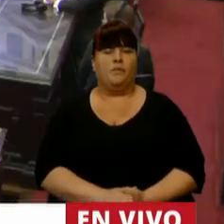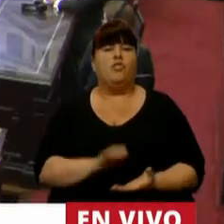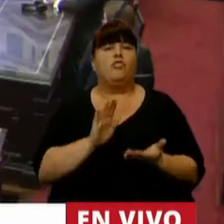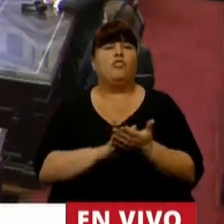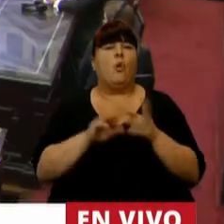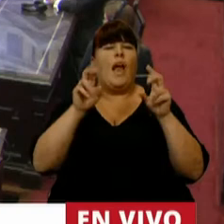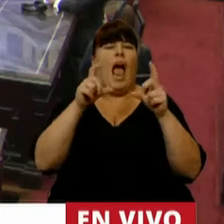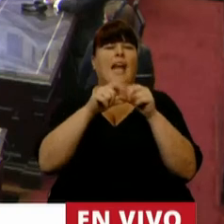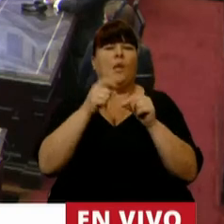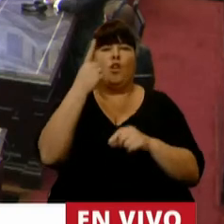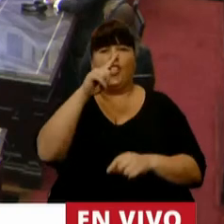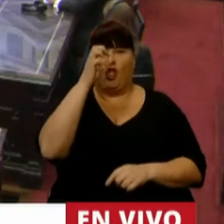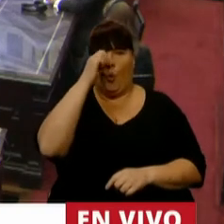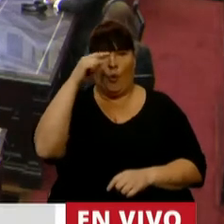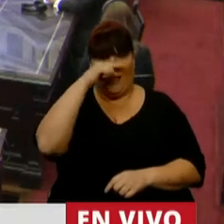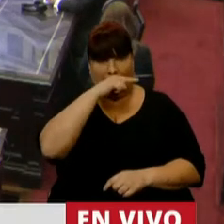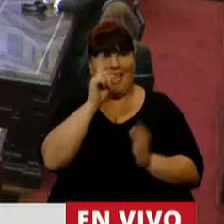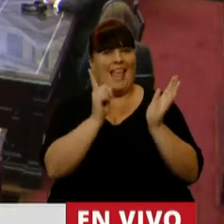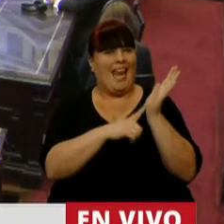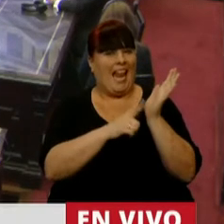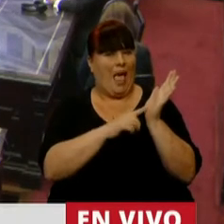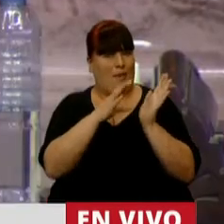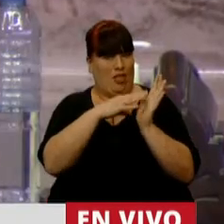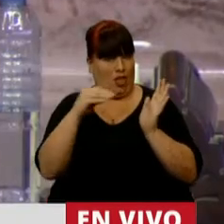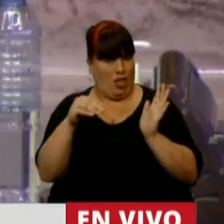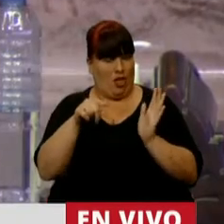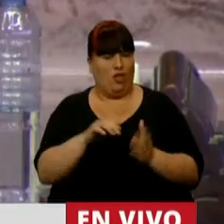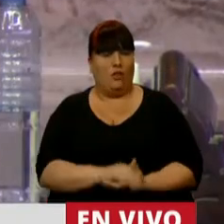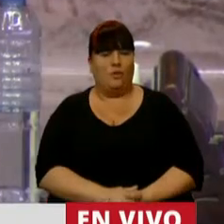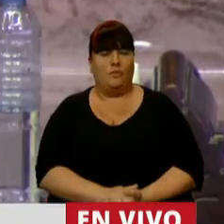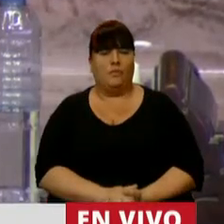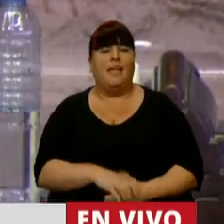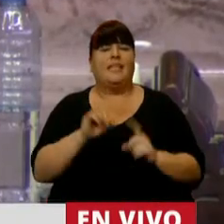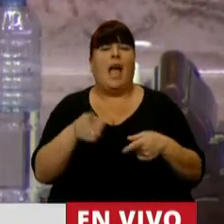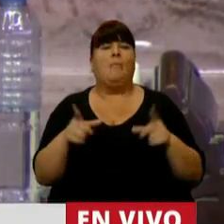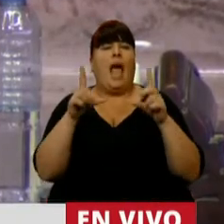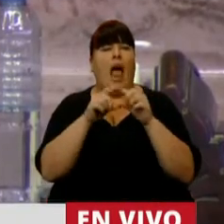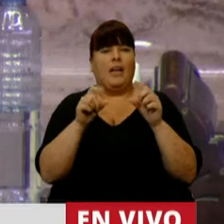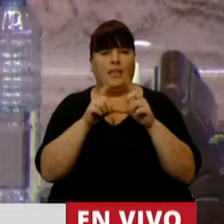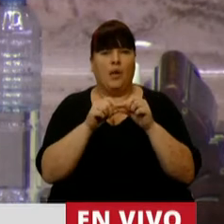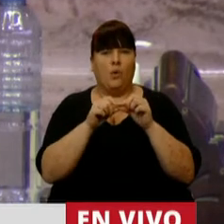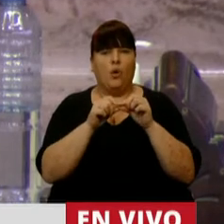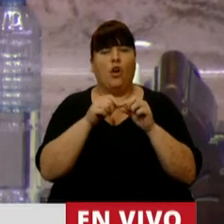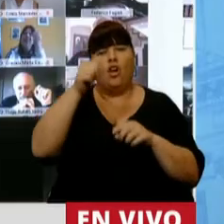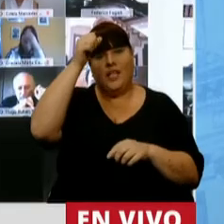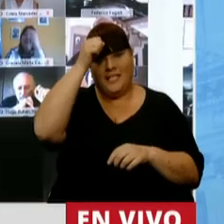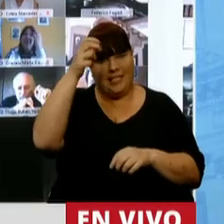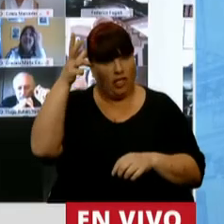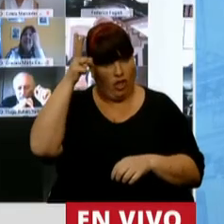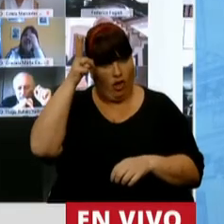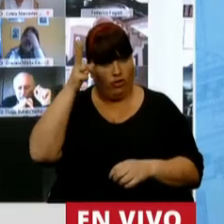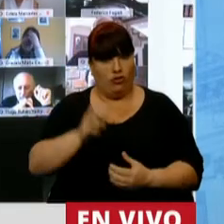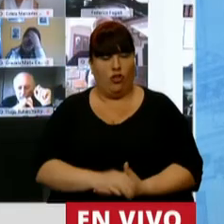los términos del artículo 127 del reglamento y del artículo 68